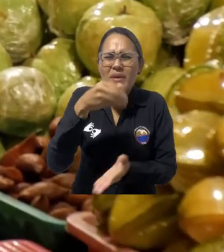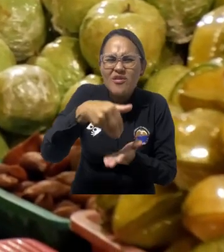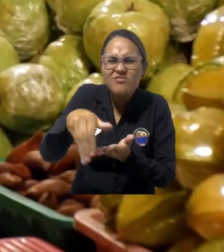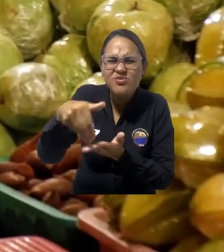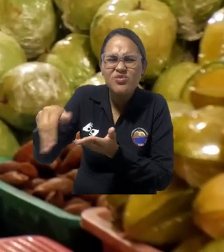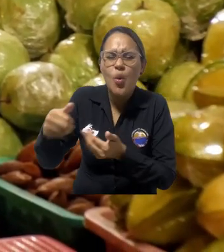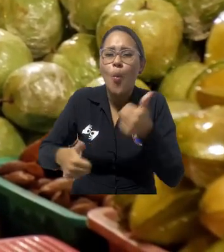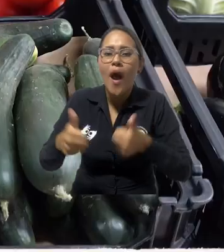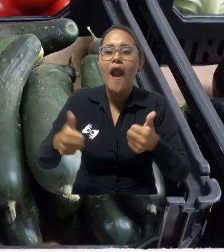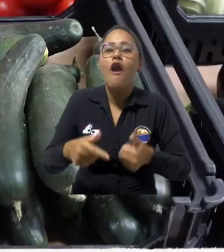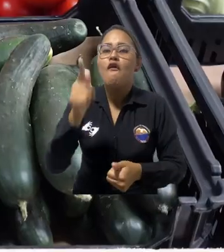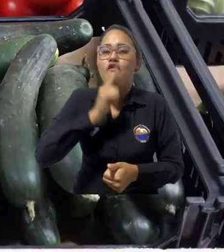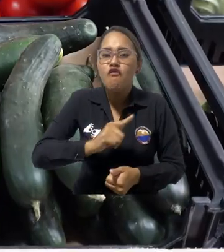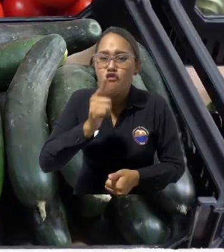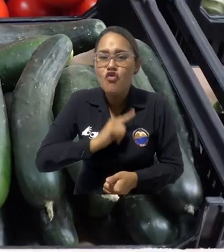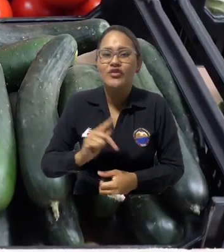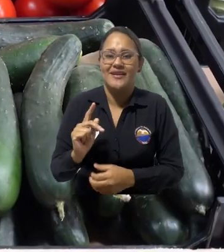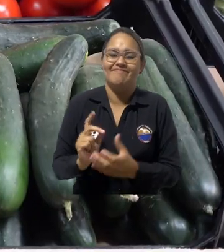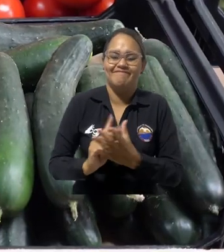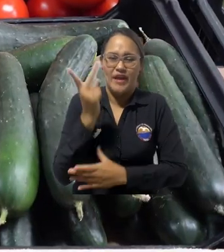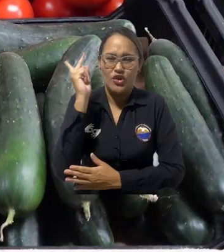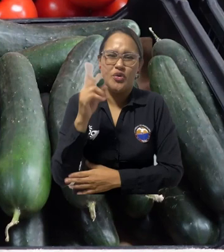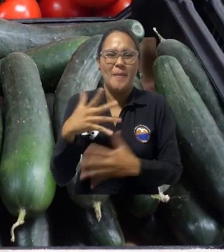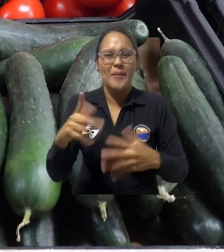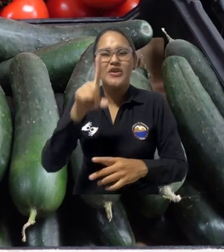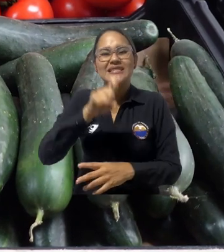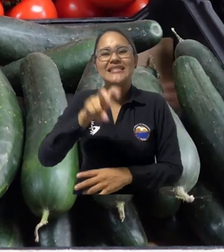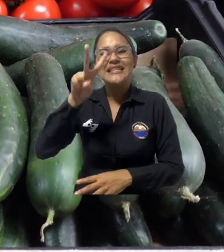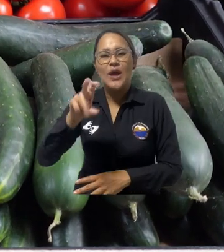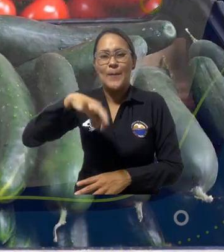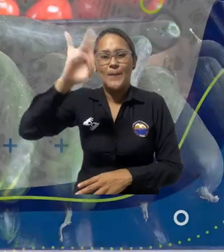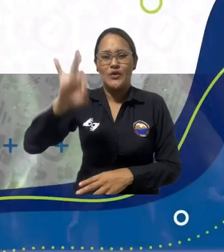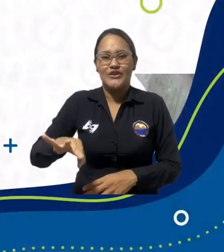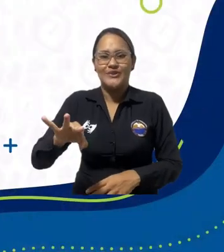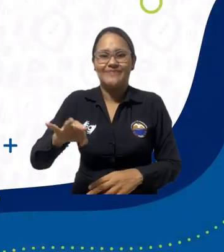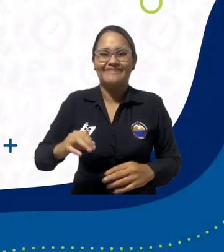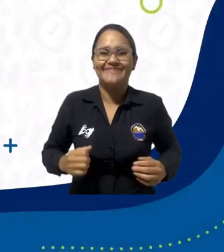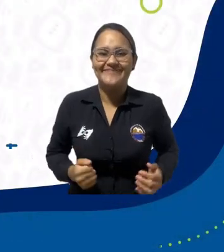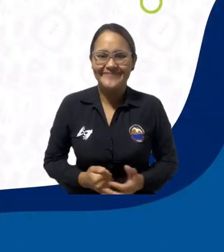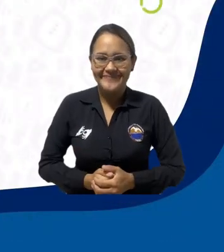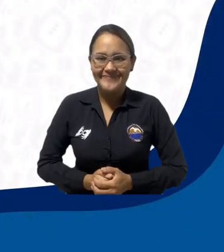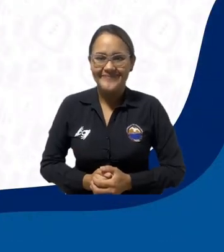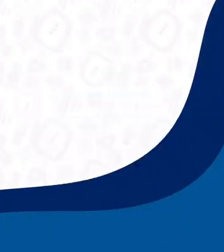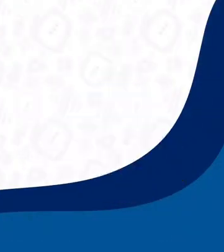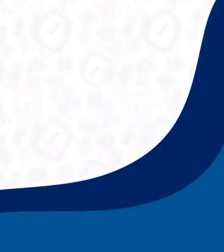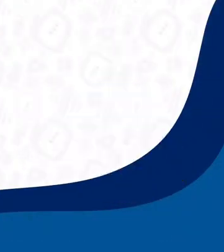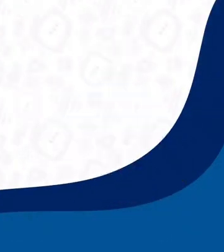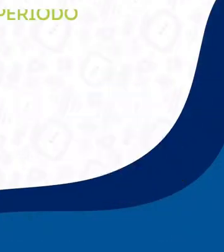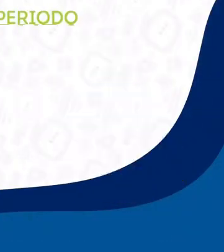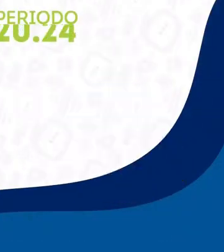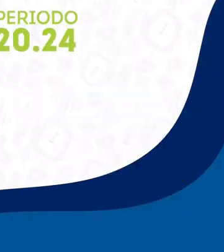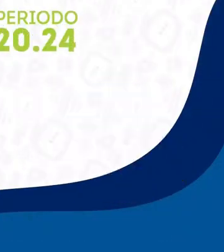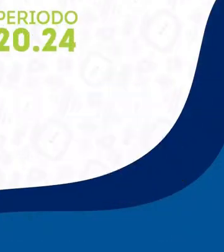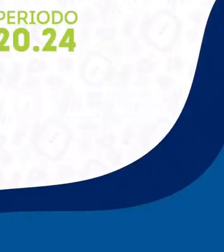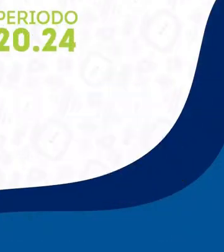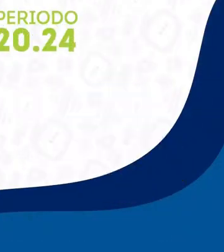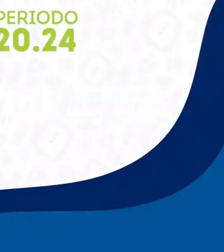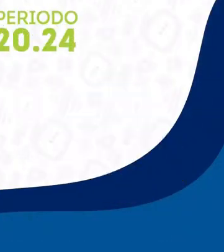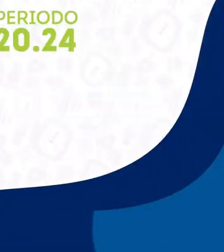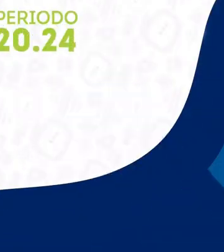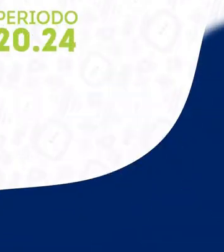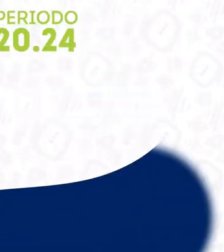alimentos que más se desperdician son frutas y verduras con un 62%. Aún más incluyente e innovadora.